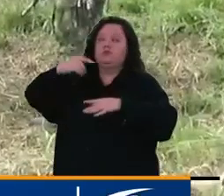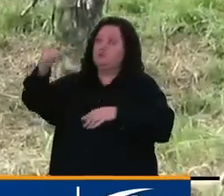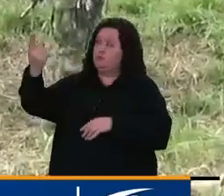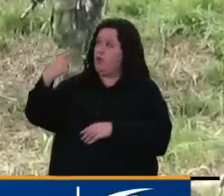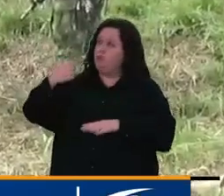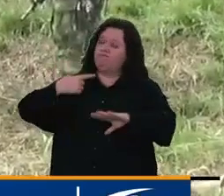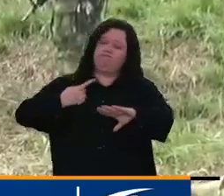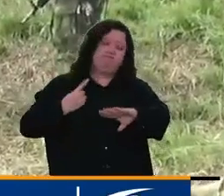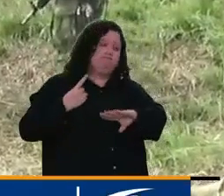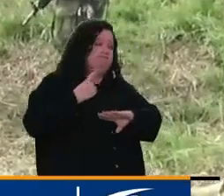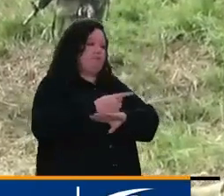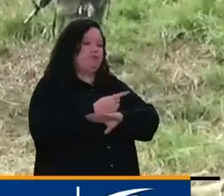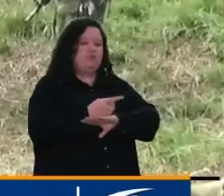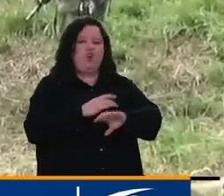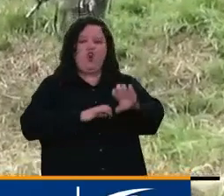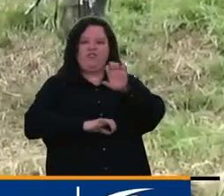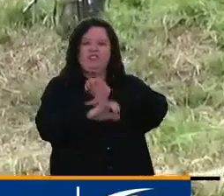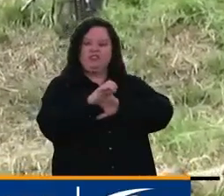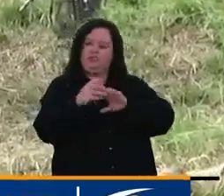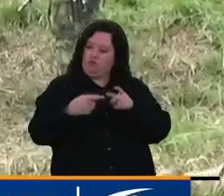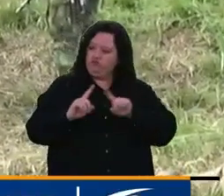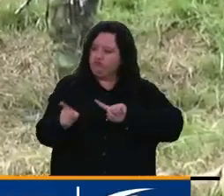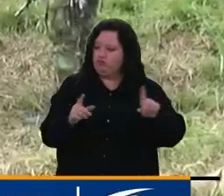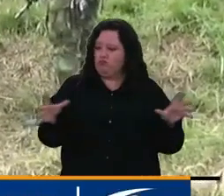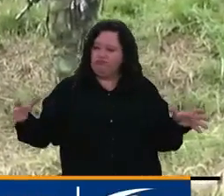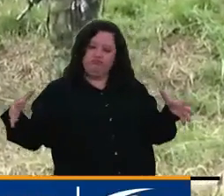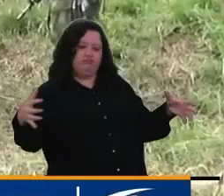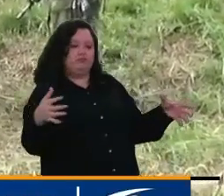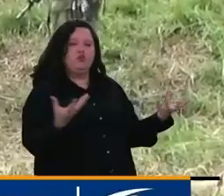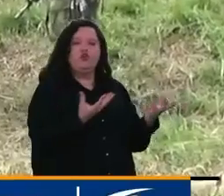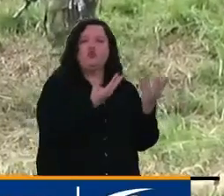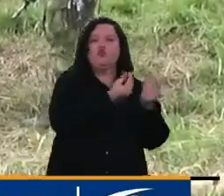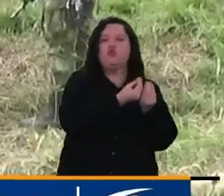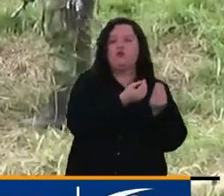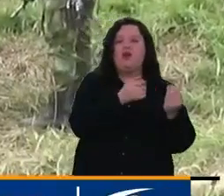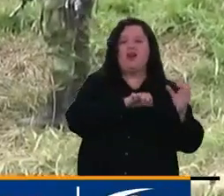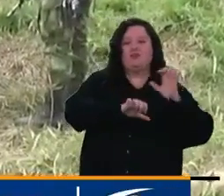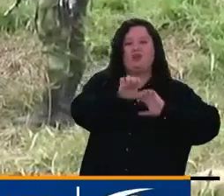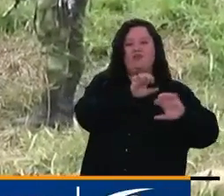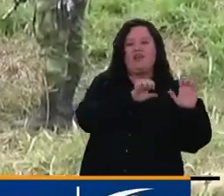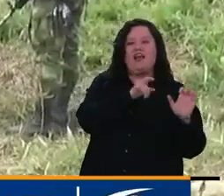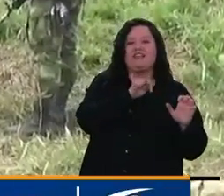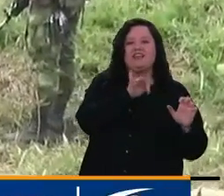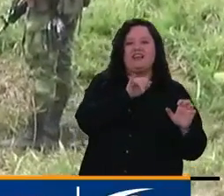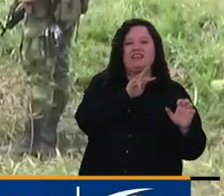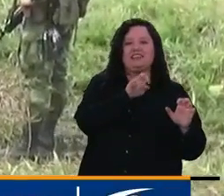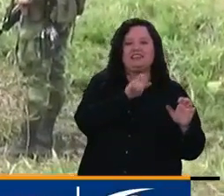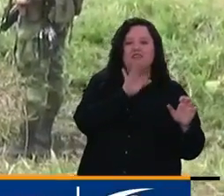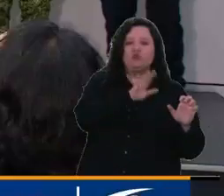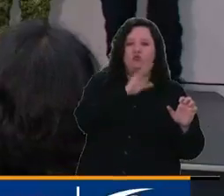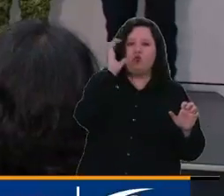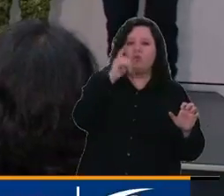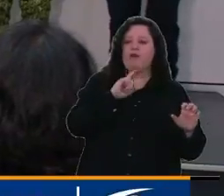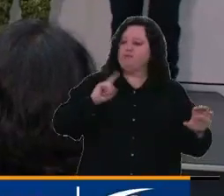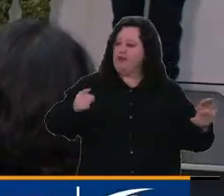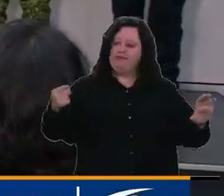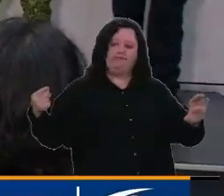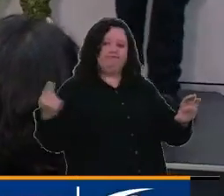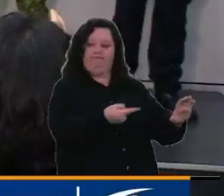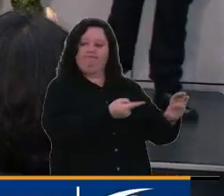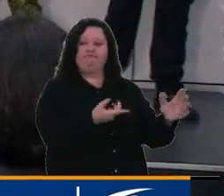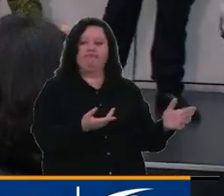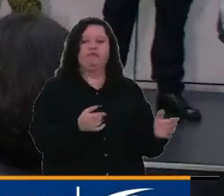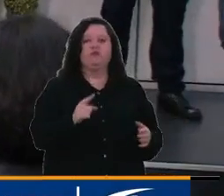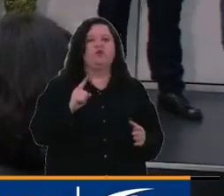operaciones ofensivas contra el grupo armado Autodefensas Gaitanistas de Colombia. La principal